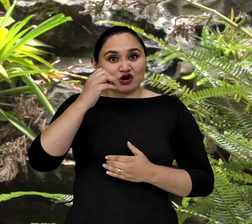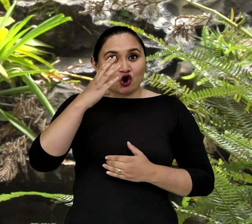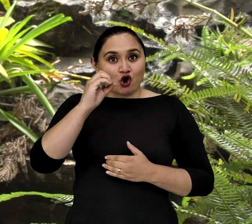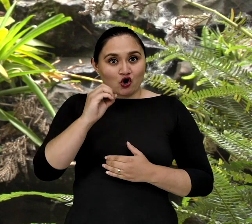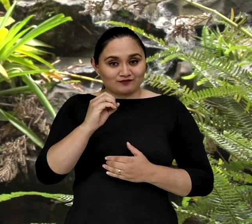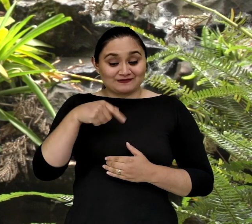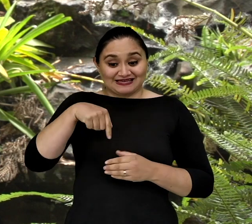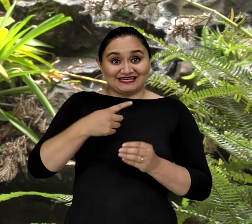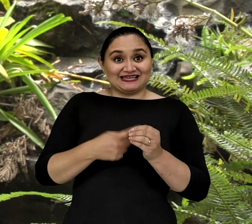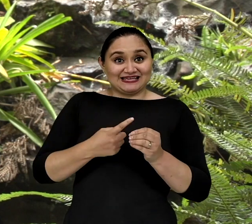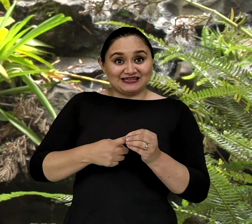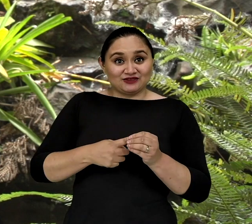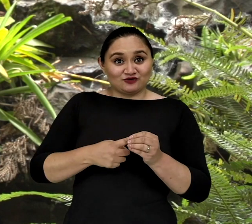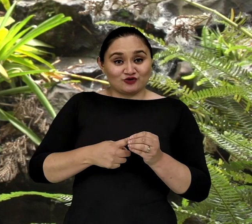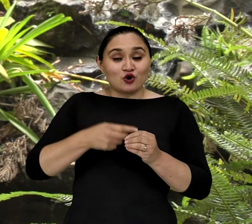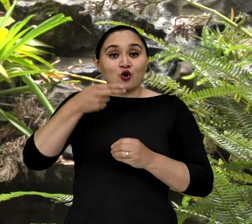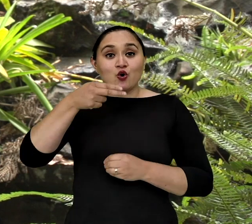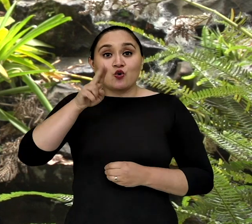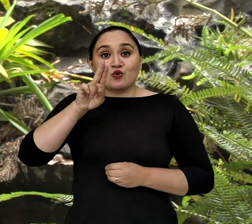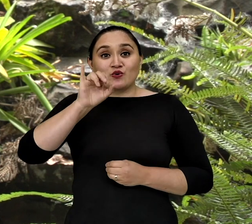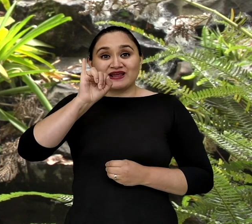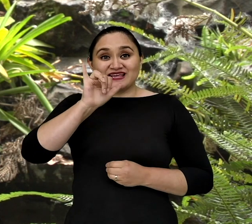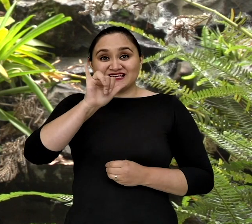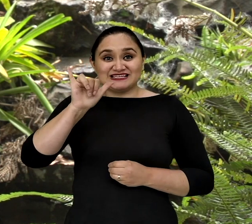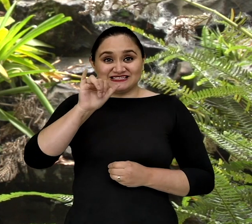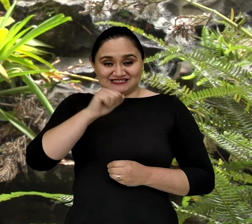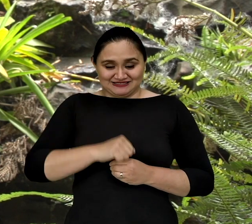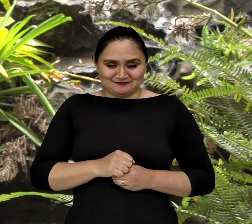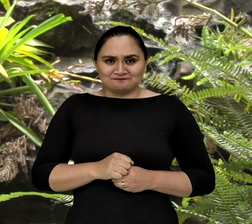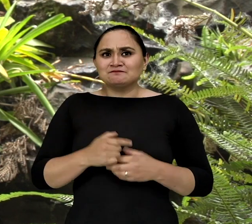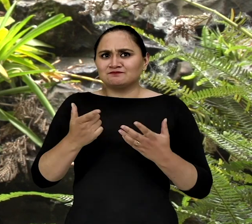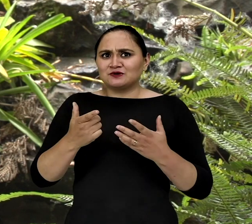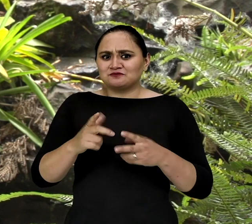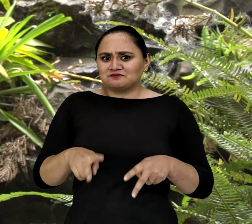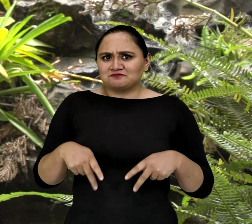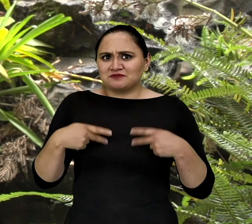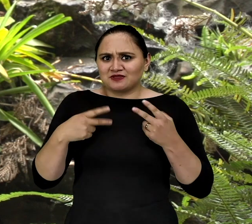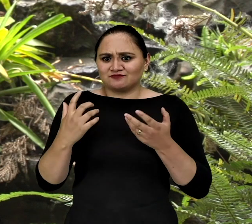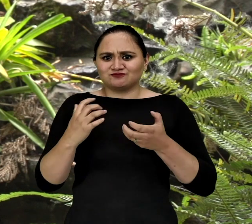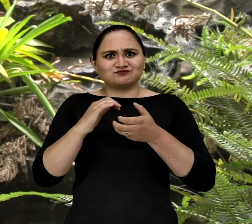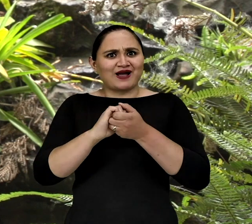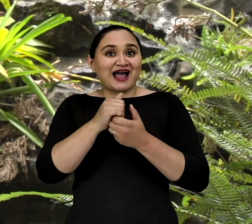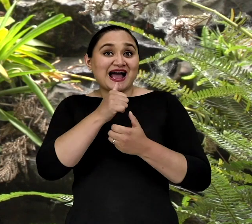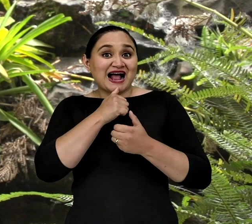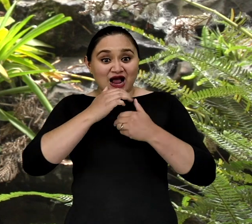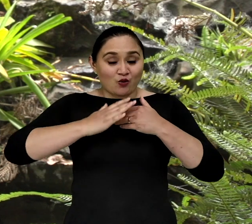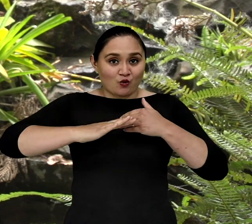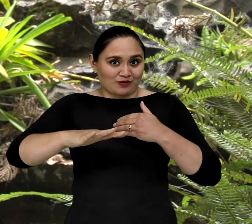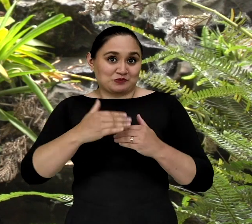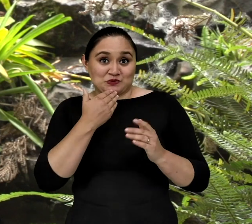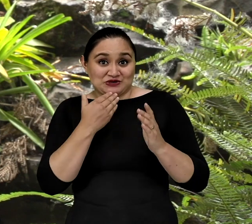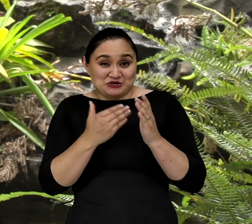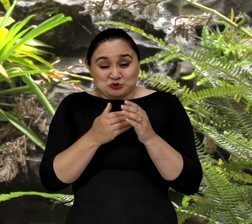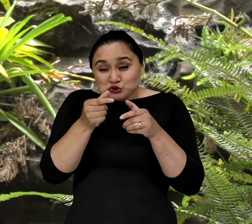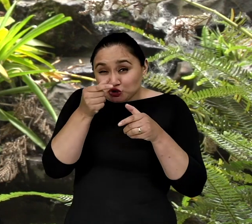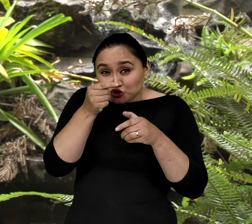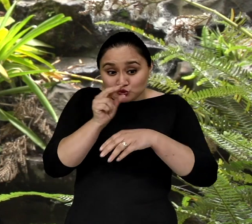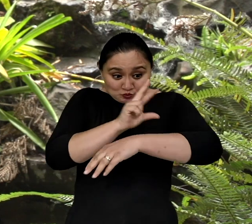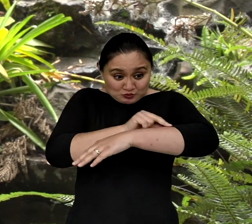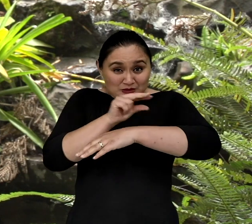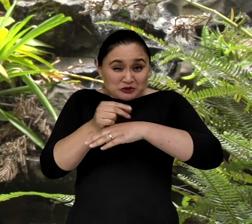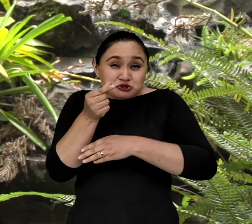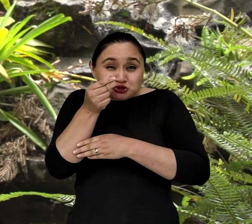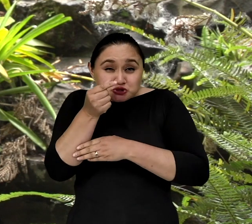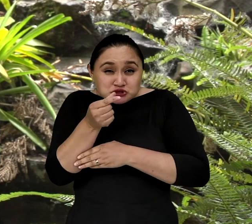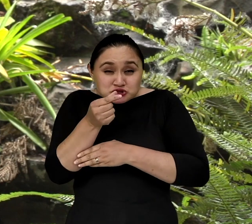Quito, Ouillis Ouillis Su vida está fuertemente ligada al agua Cuando son renacuajos o